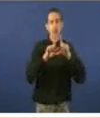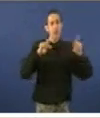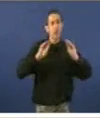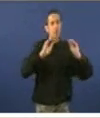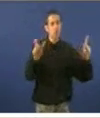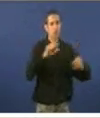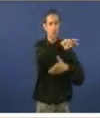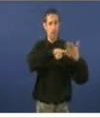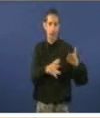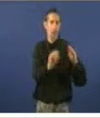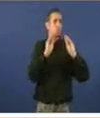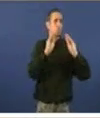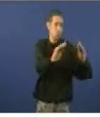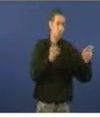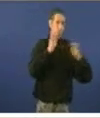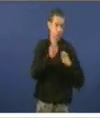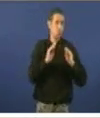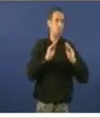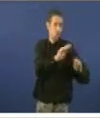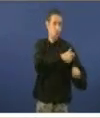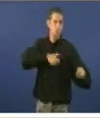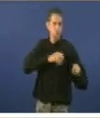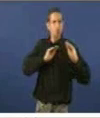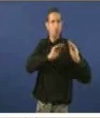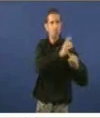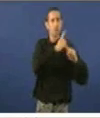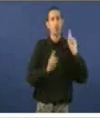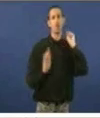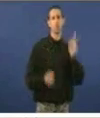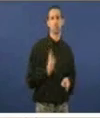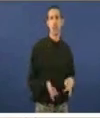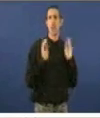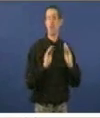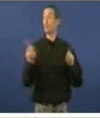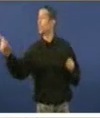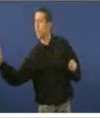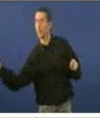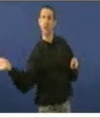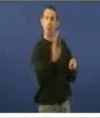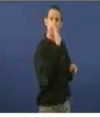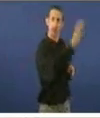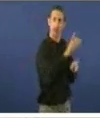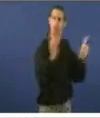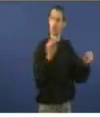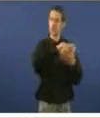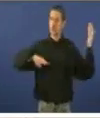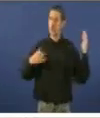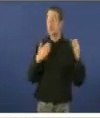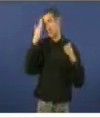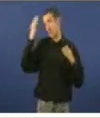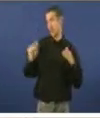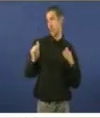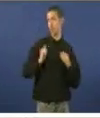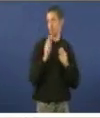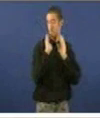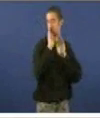mecanismos de control, a súa propia comisión. E ali onde voste debe facer estas preguntas e que considero oportuno facelas, o goberno da Asunta